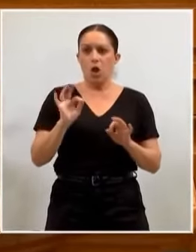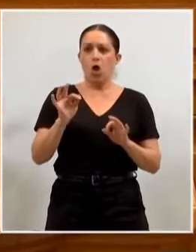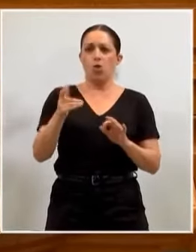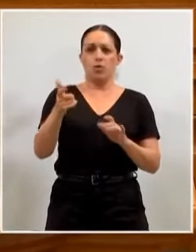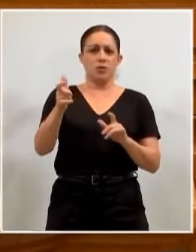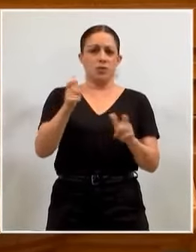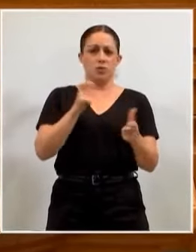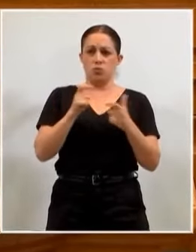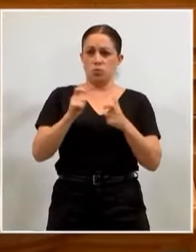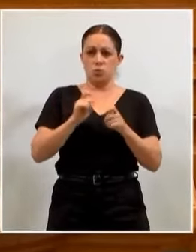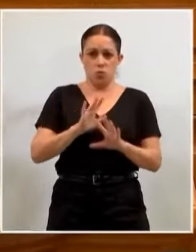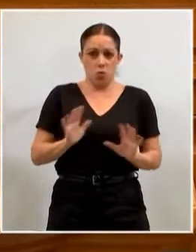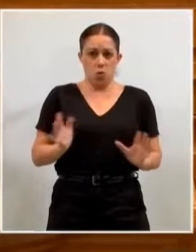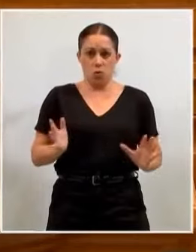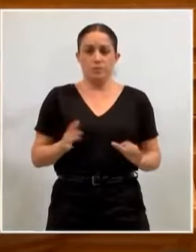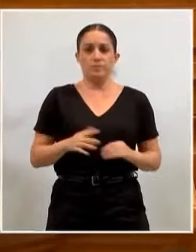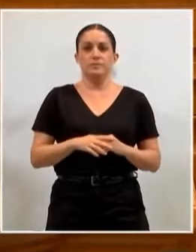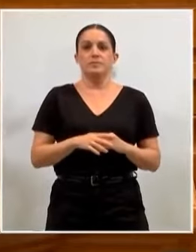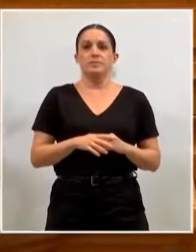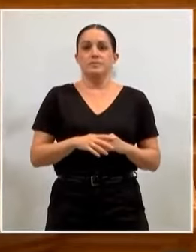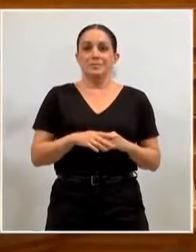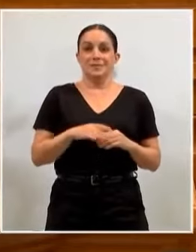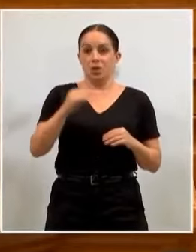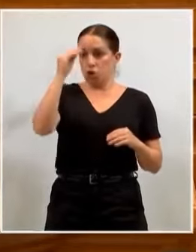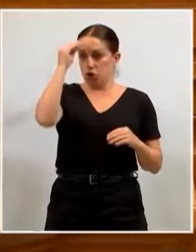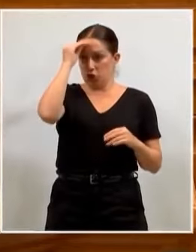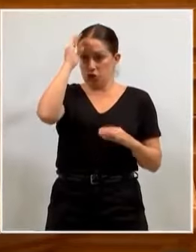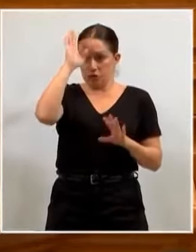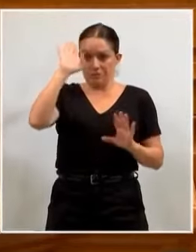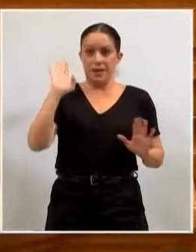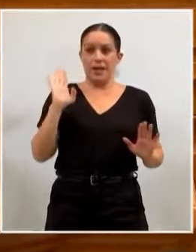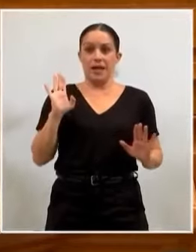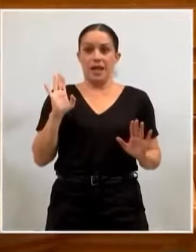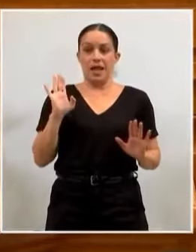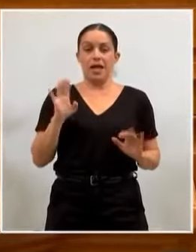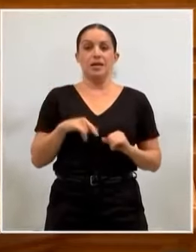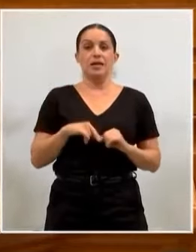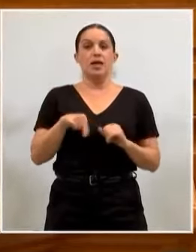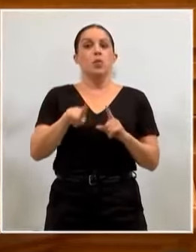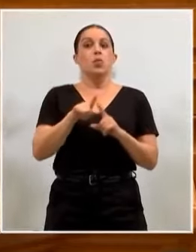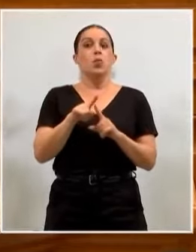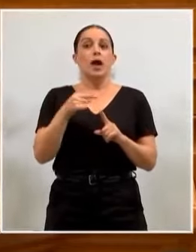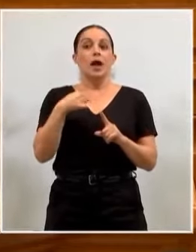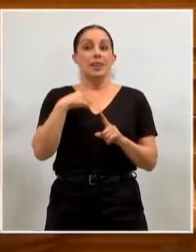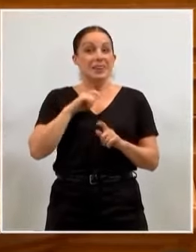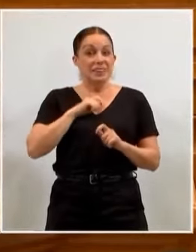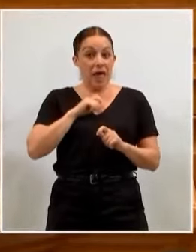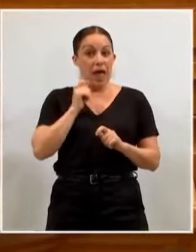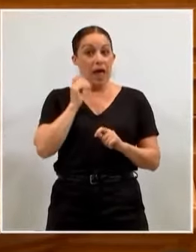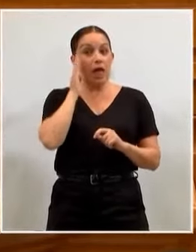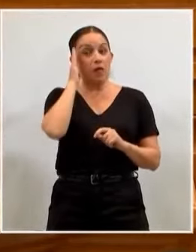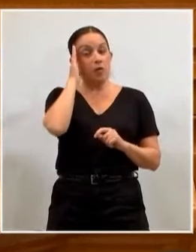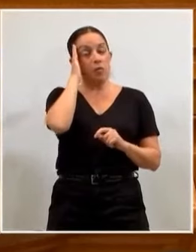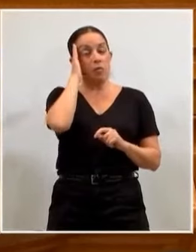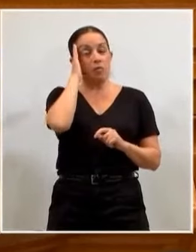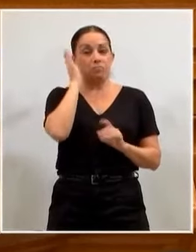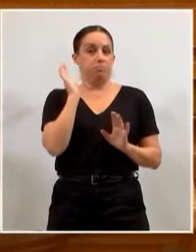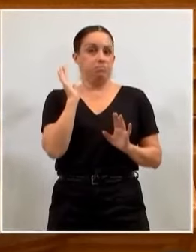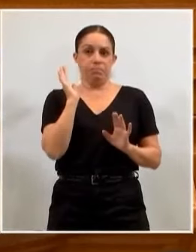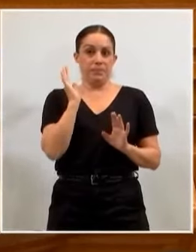ni se imaginan el sueño que me quitan. Y me